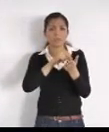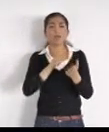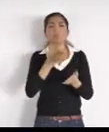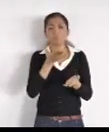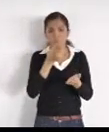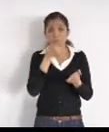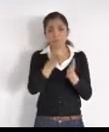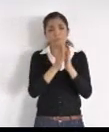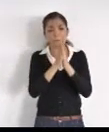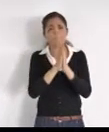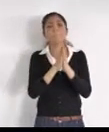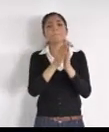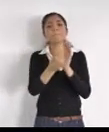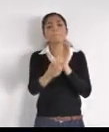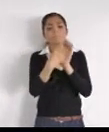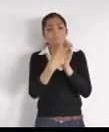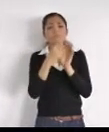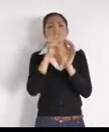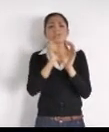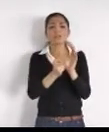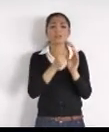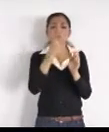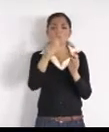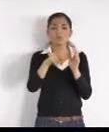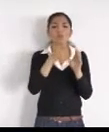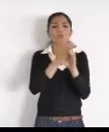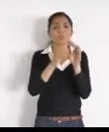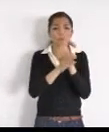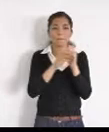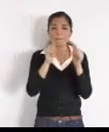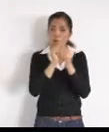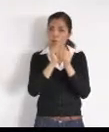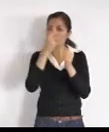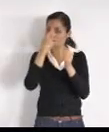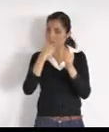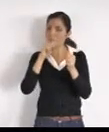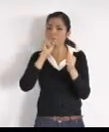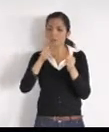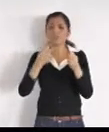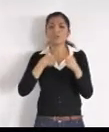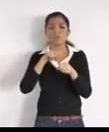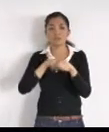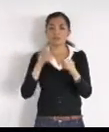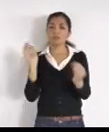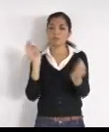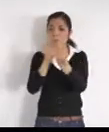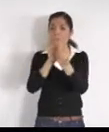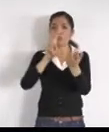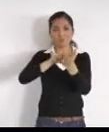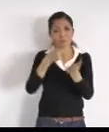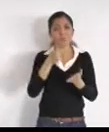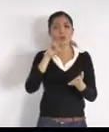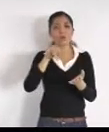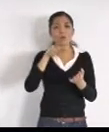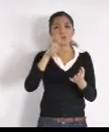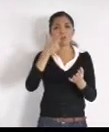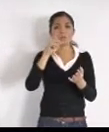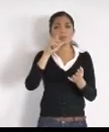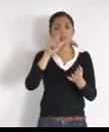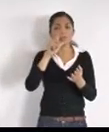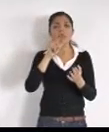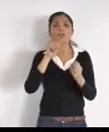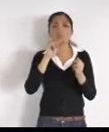personalmente, y darle seguimiento, a la gestión, que había hecho ya, José Miguel, me comprometo, que los temas, que acordé con usted, los cumplamos,